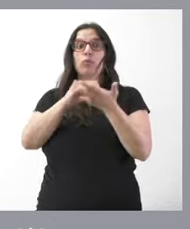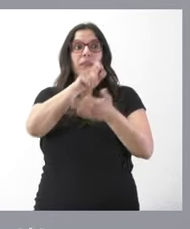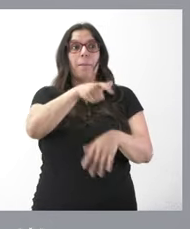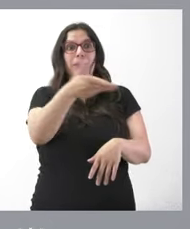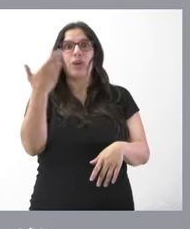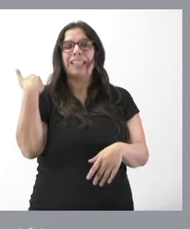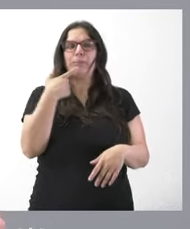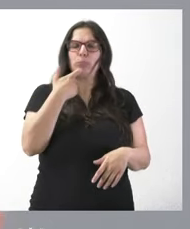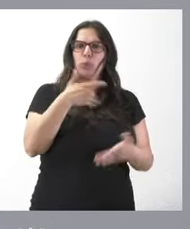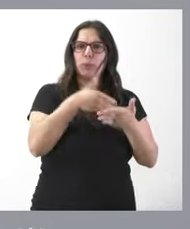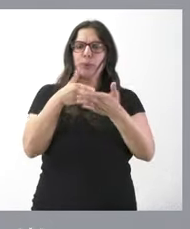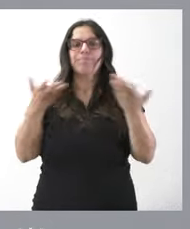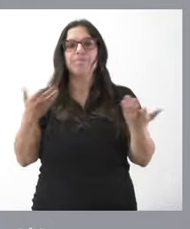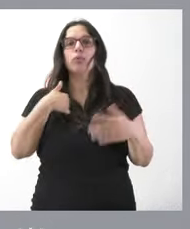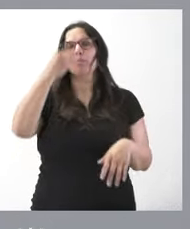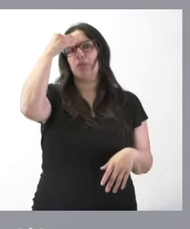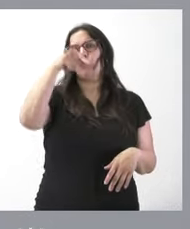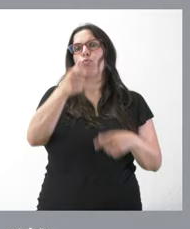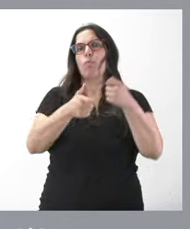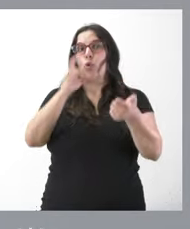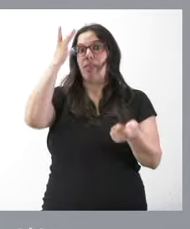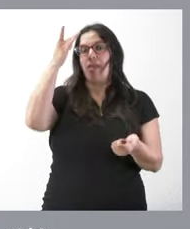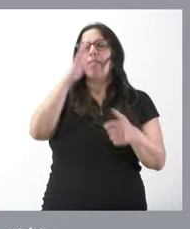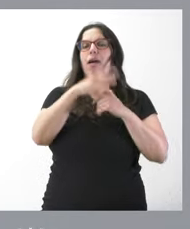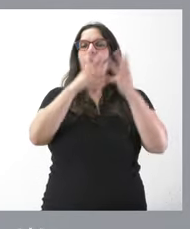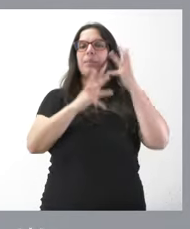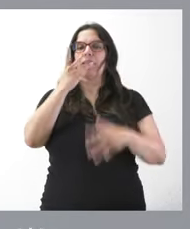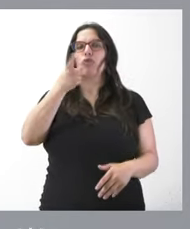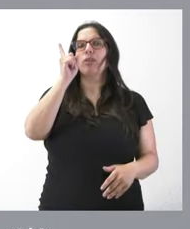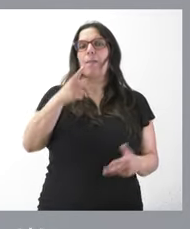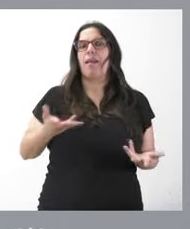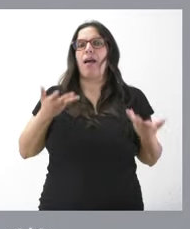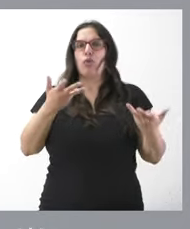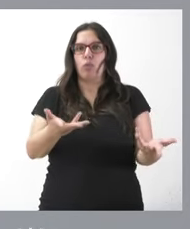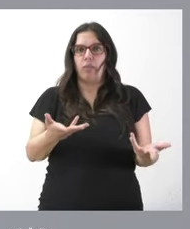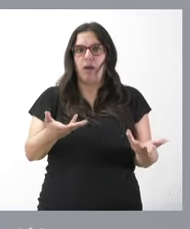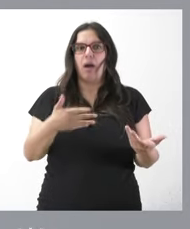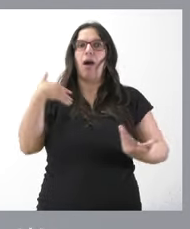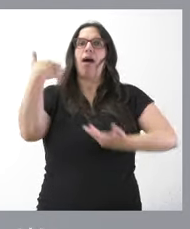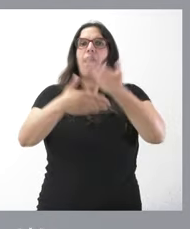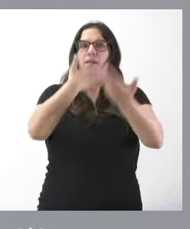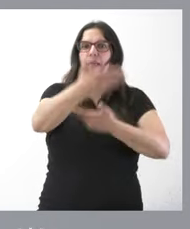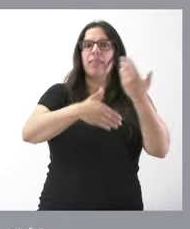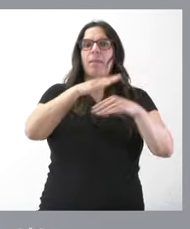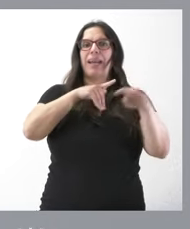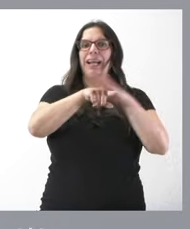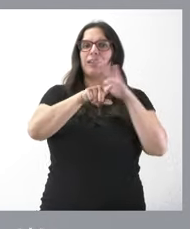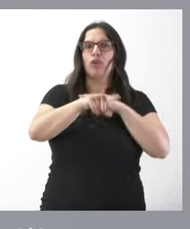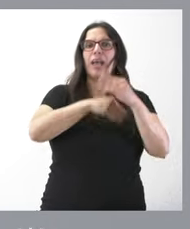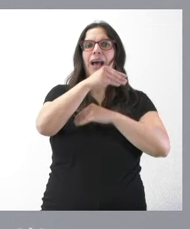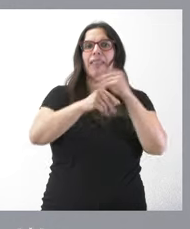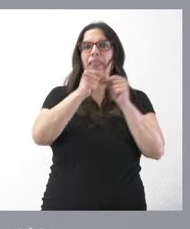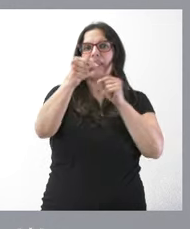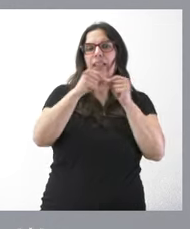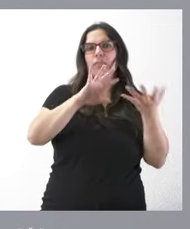era más complicado bien yo creo que esta idea de que la administración también ayuda y avanza en la digitalización en todo lo que tiene que ver con el